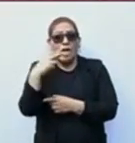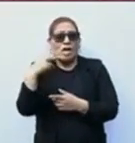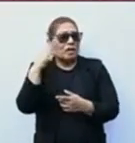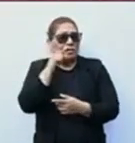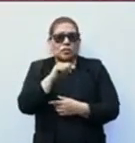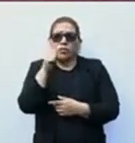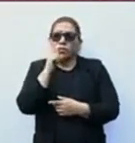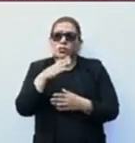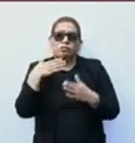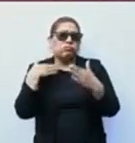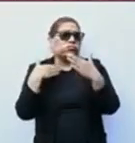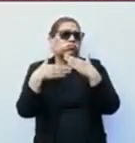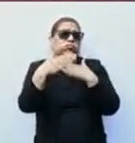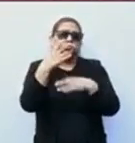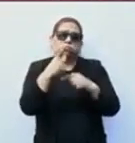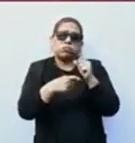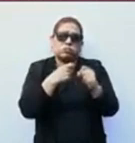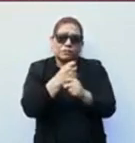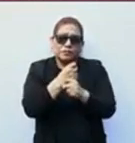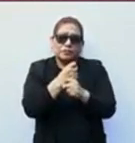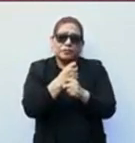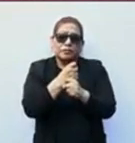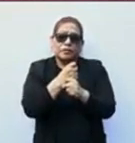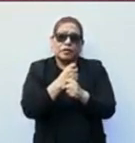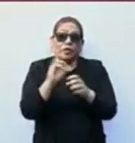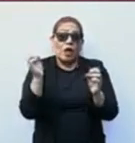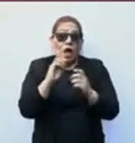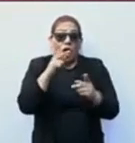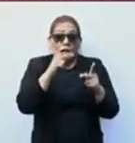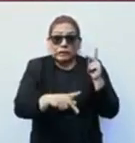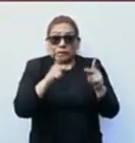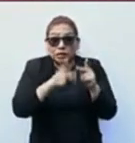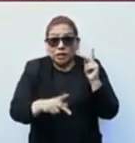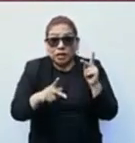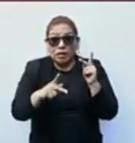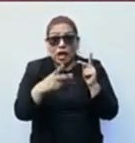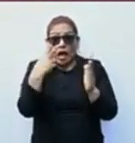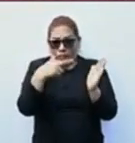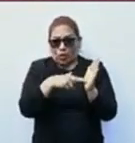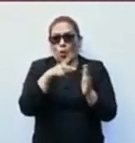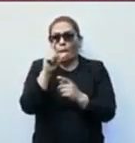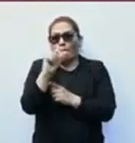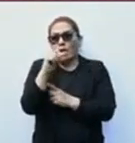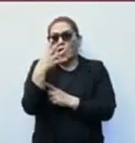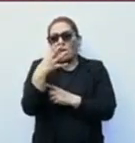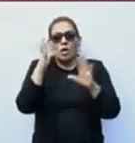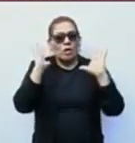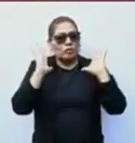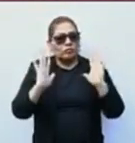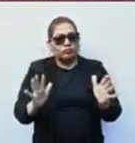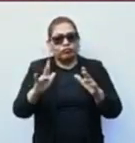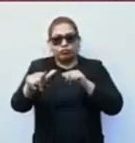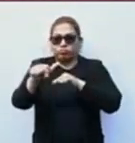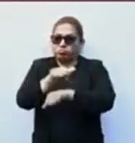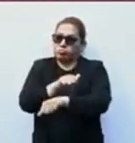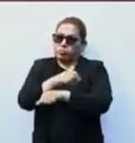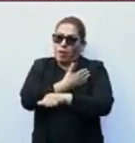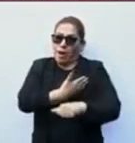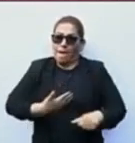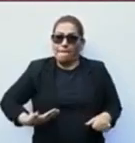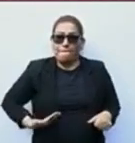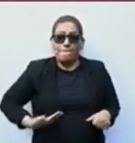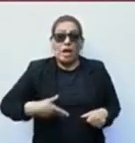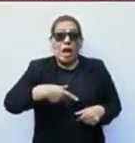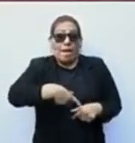poder quitar. Por eso el presidente, porque él se va a ir en el 2024, pero quiso